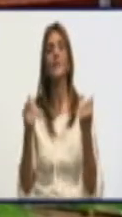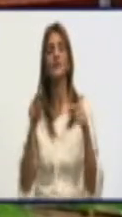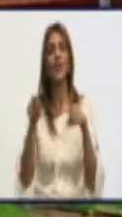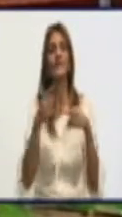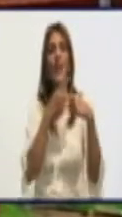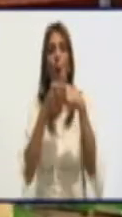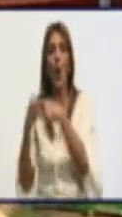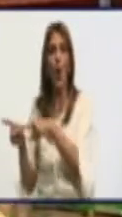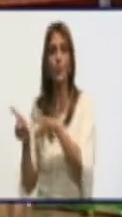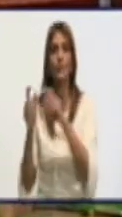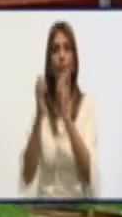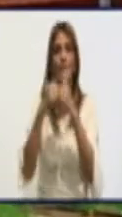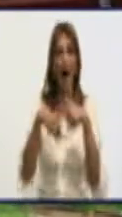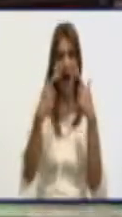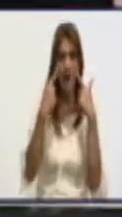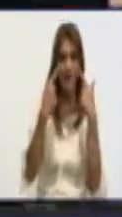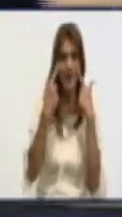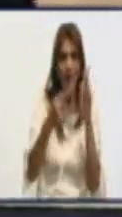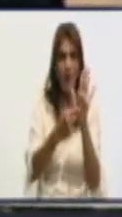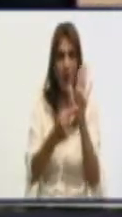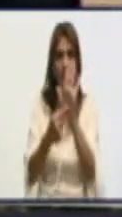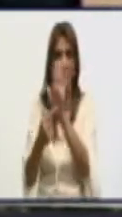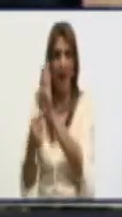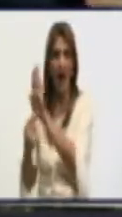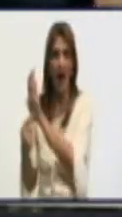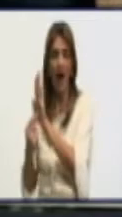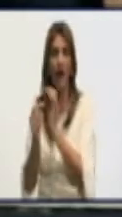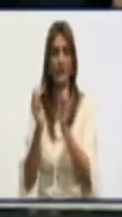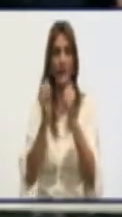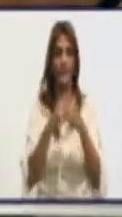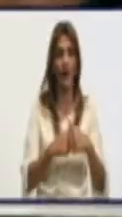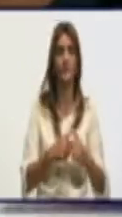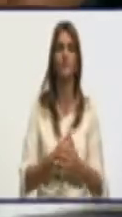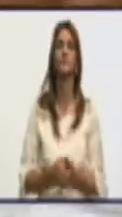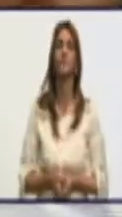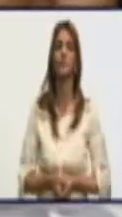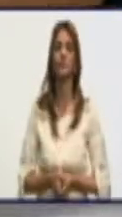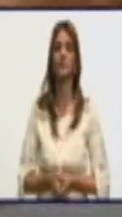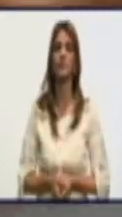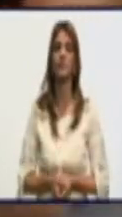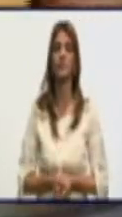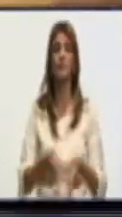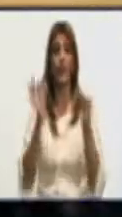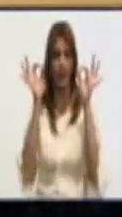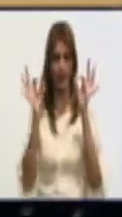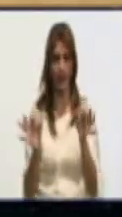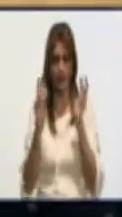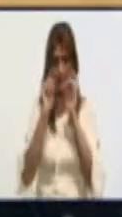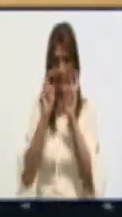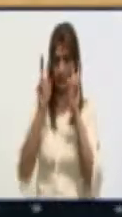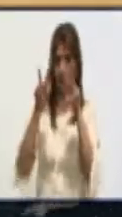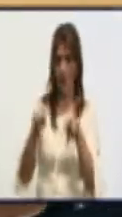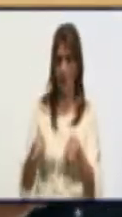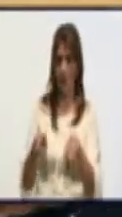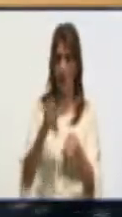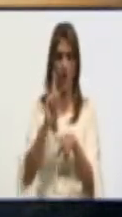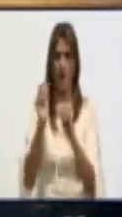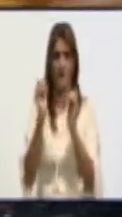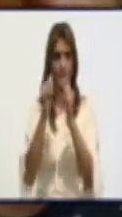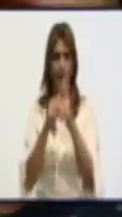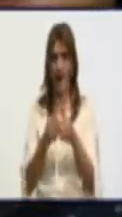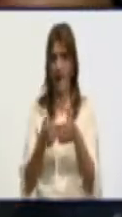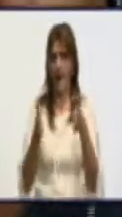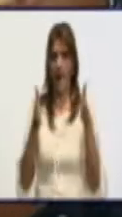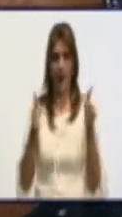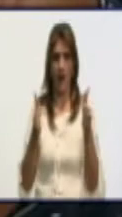y bueno, este otro. Cierto que, digamos, cuando usted lo mira no es un pan muy largo. Este es el pan de